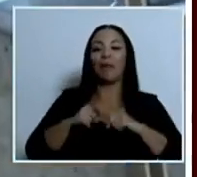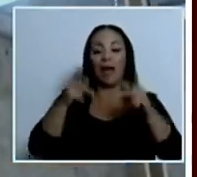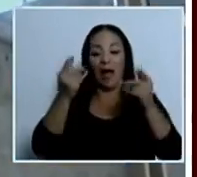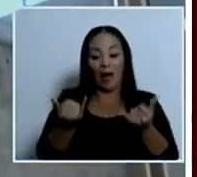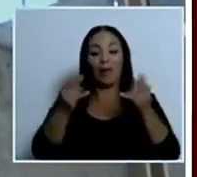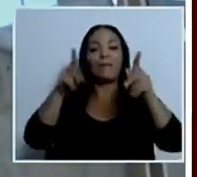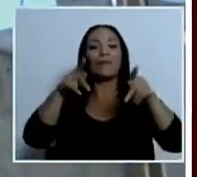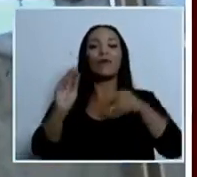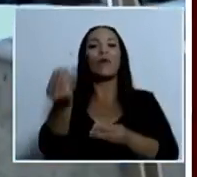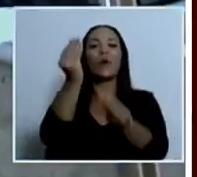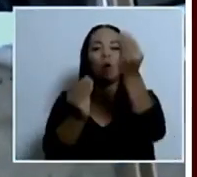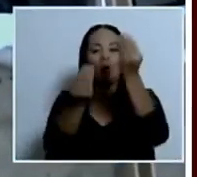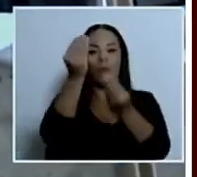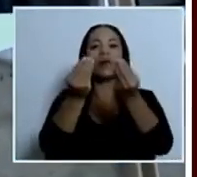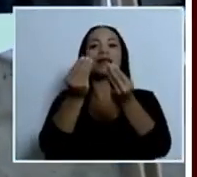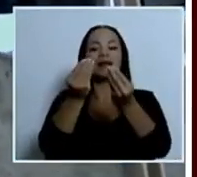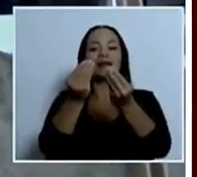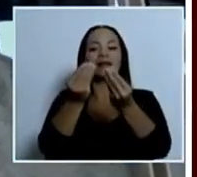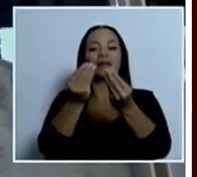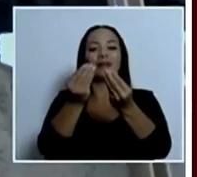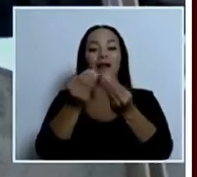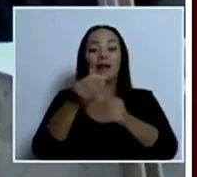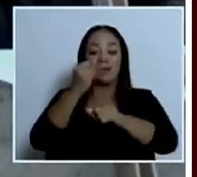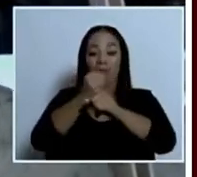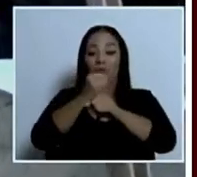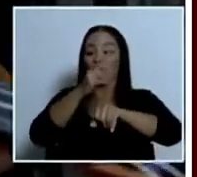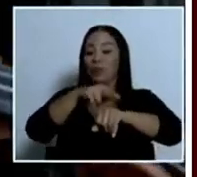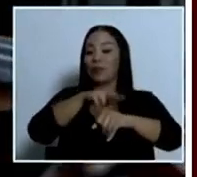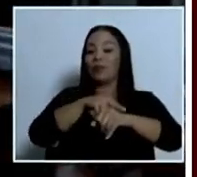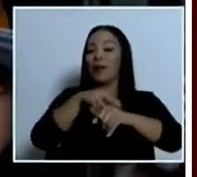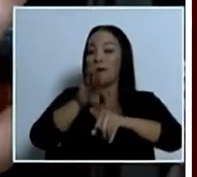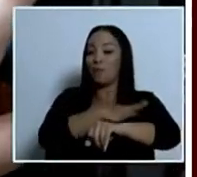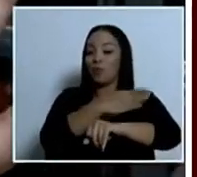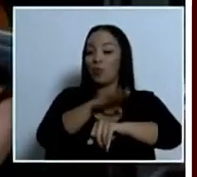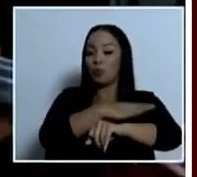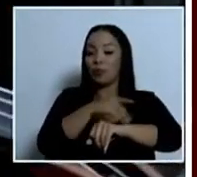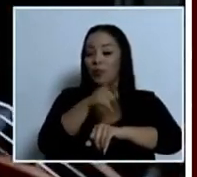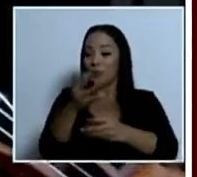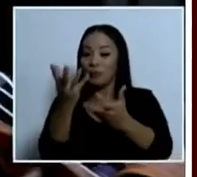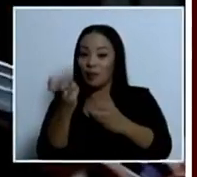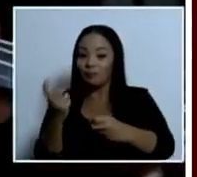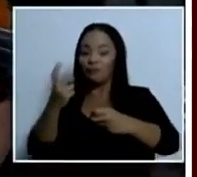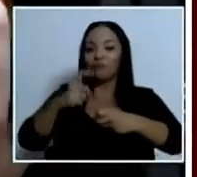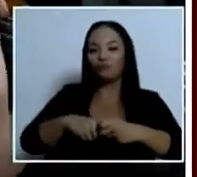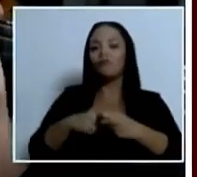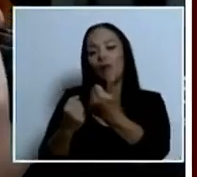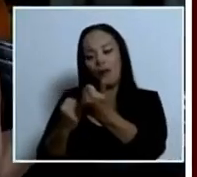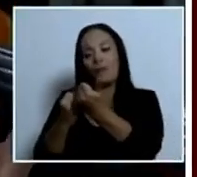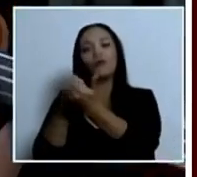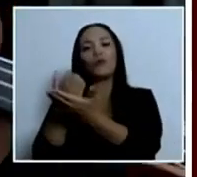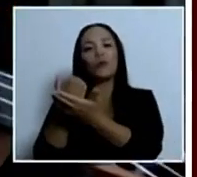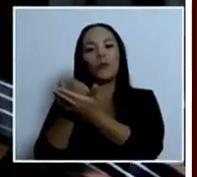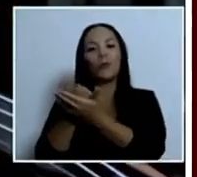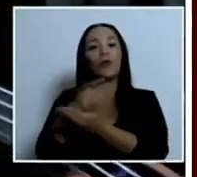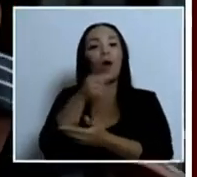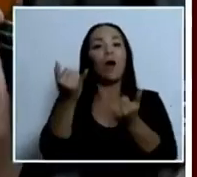del Instituto Nacional de la Música recibirán apoyo económico para formarse en el extranjero.